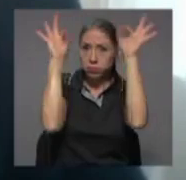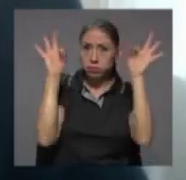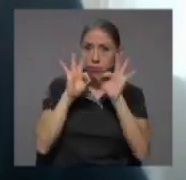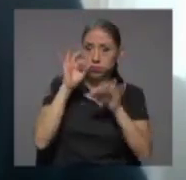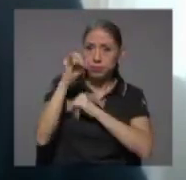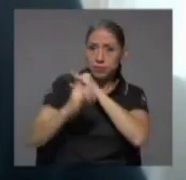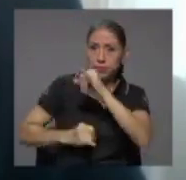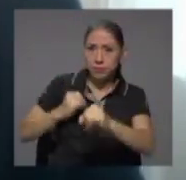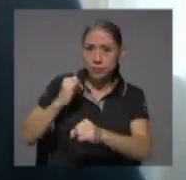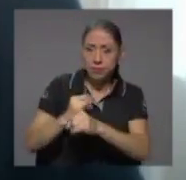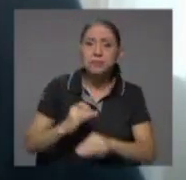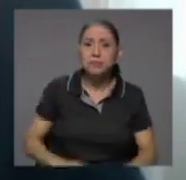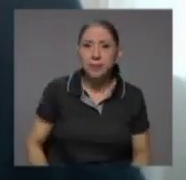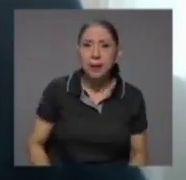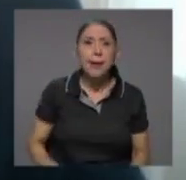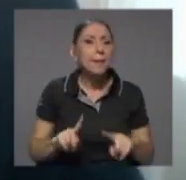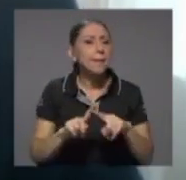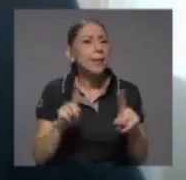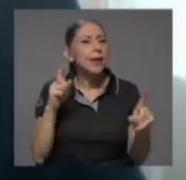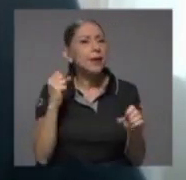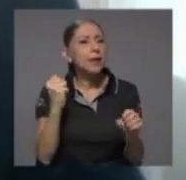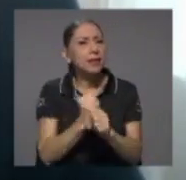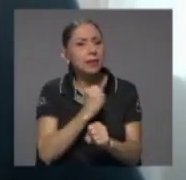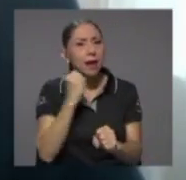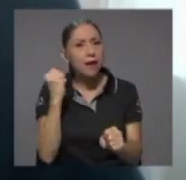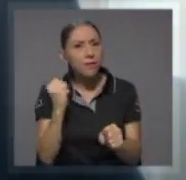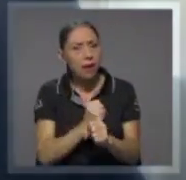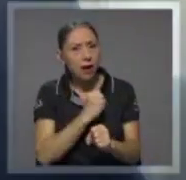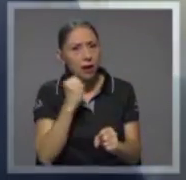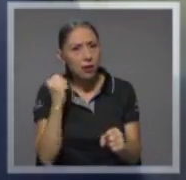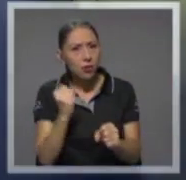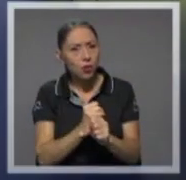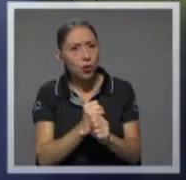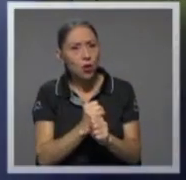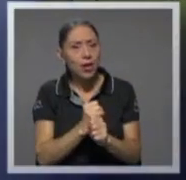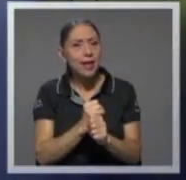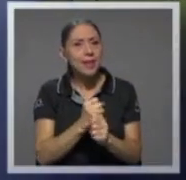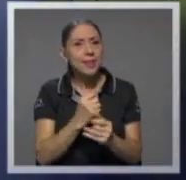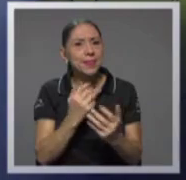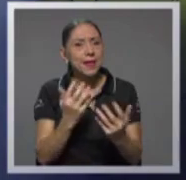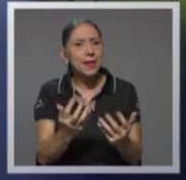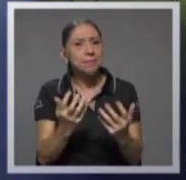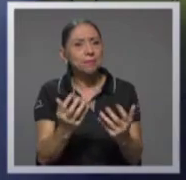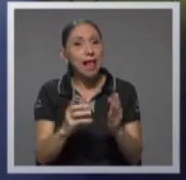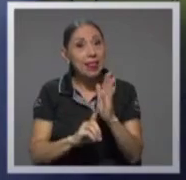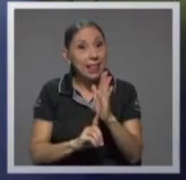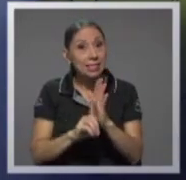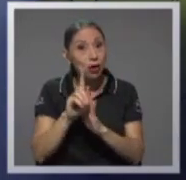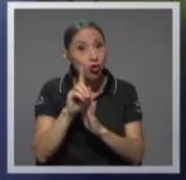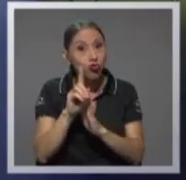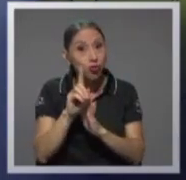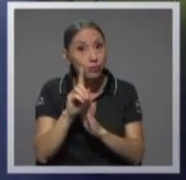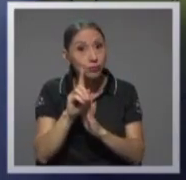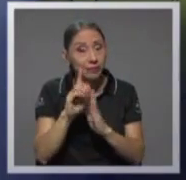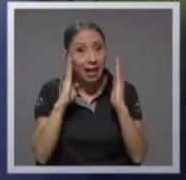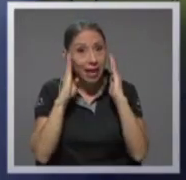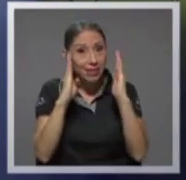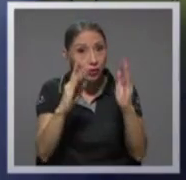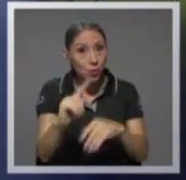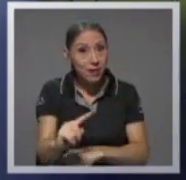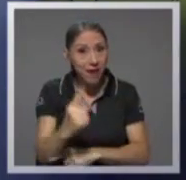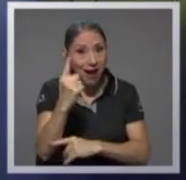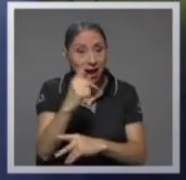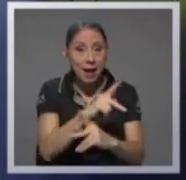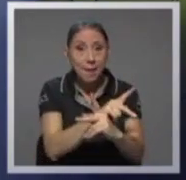el el trabajo de la el desarrollo de la atención primaria de la